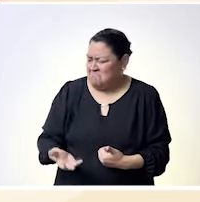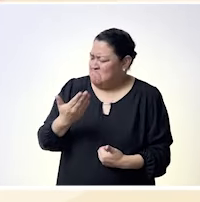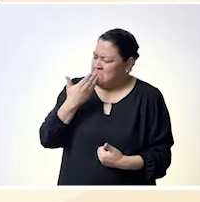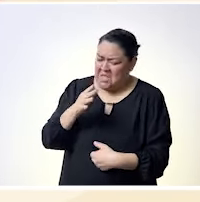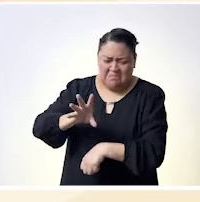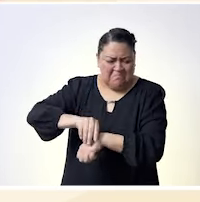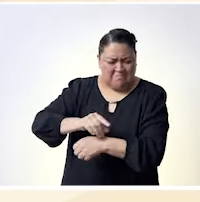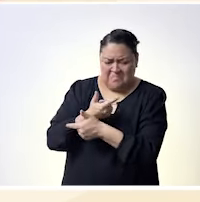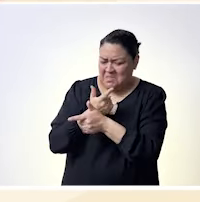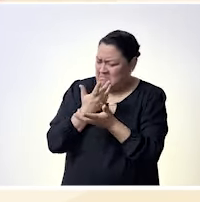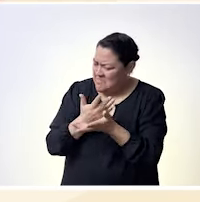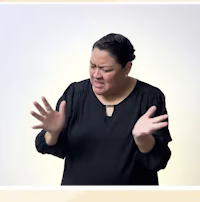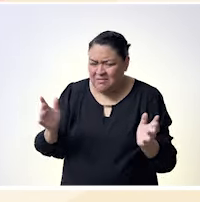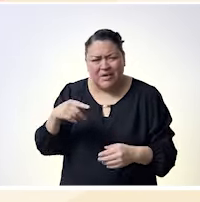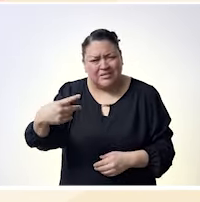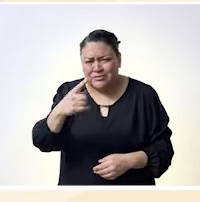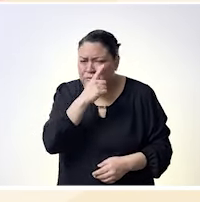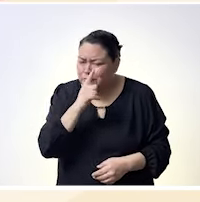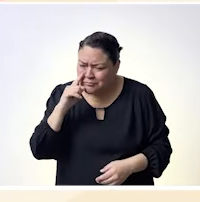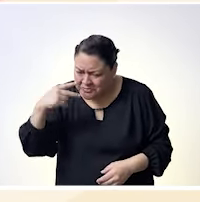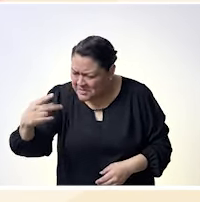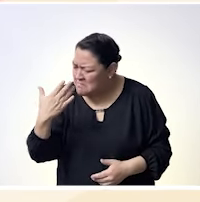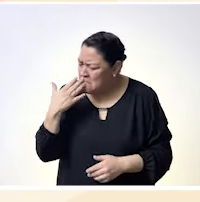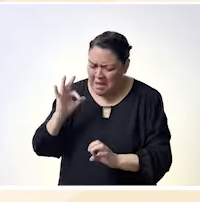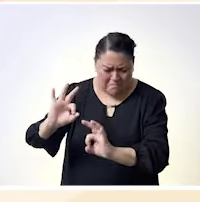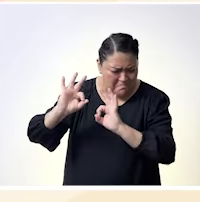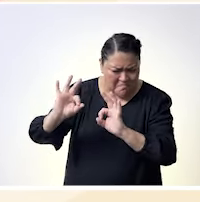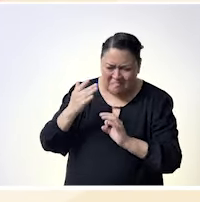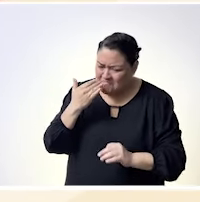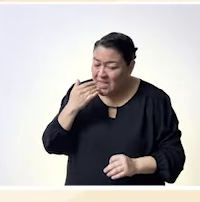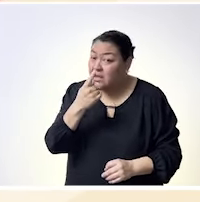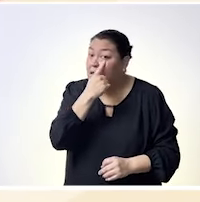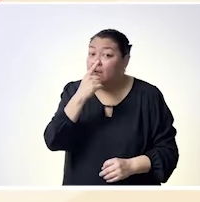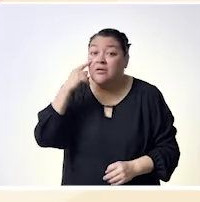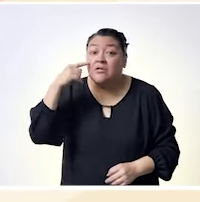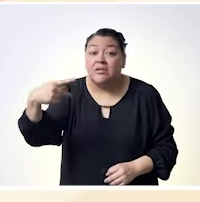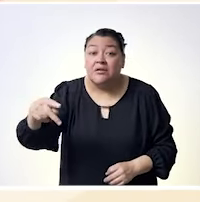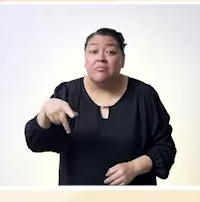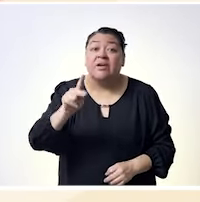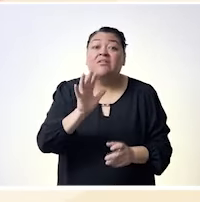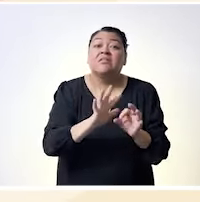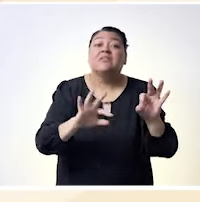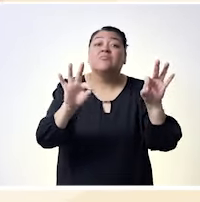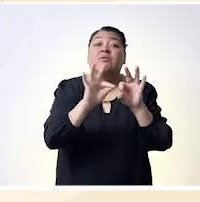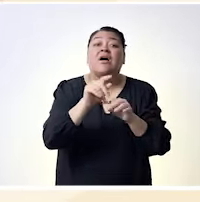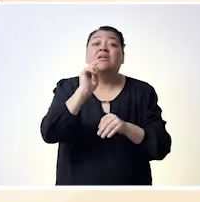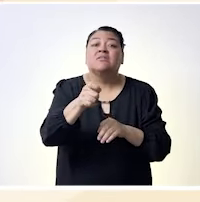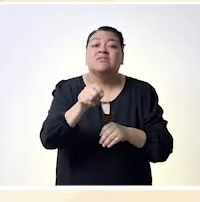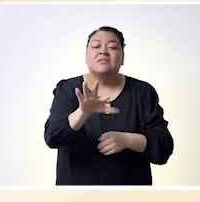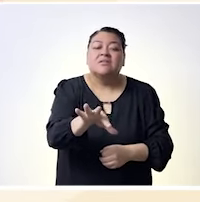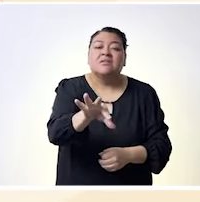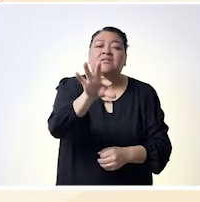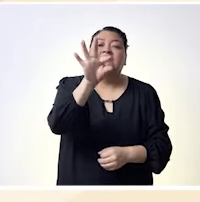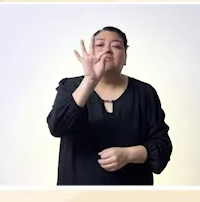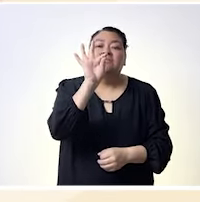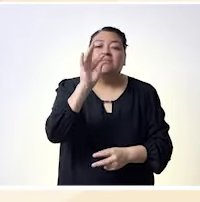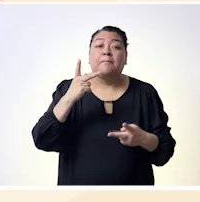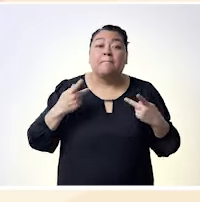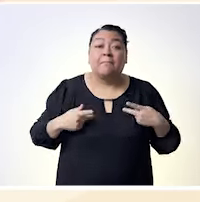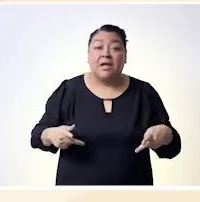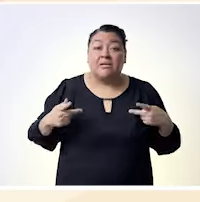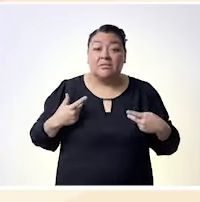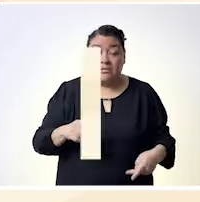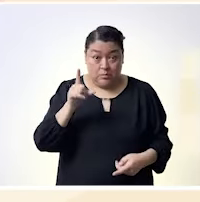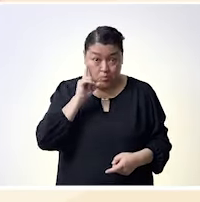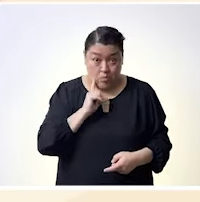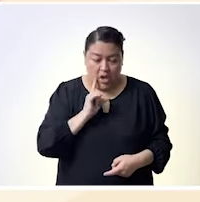algo tan básico como lo dijiste al inicio a ver si estamos hablando de este tema es porque hay un problema porque algo está pasando pero a lo mejor